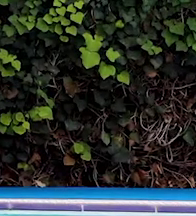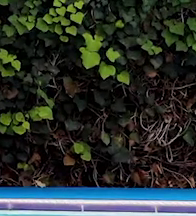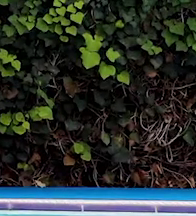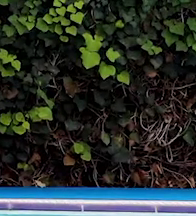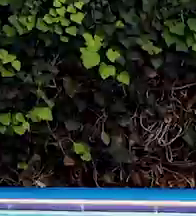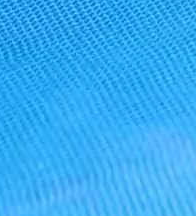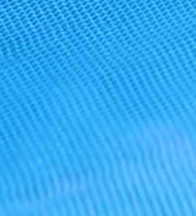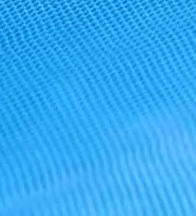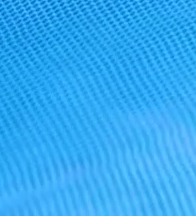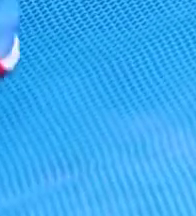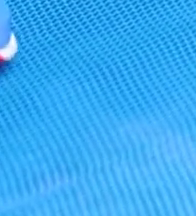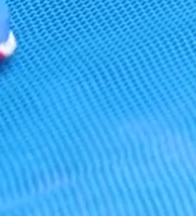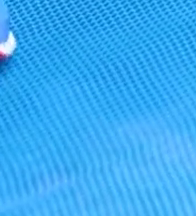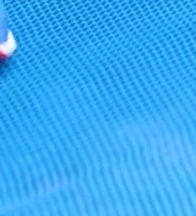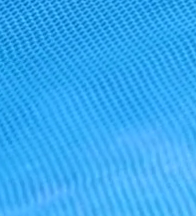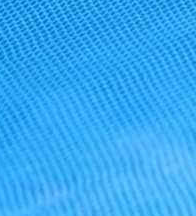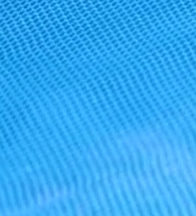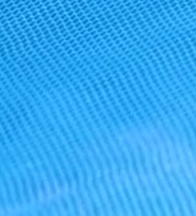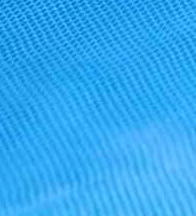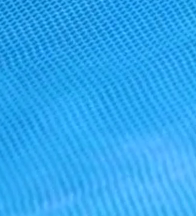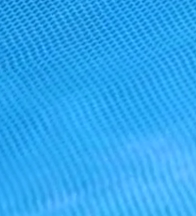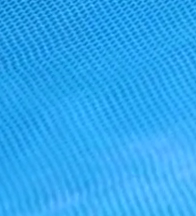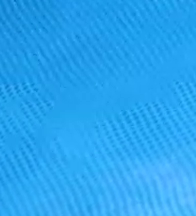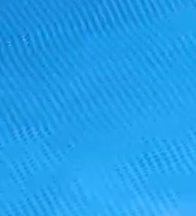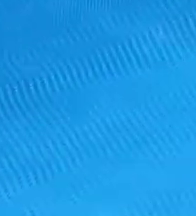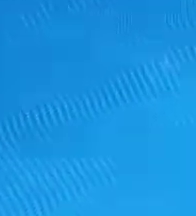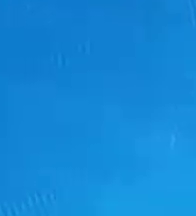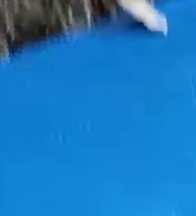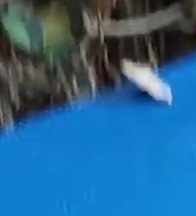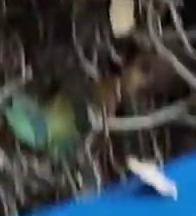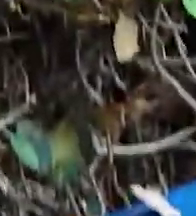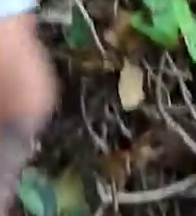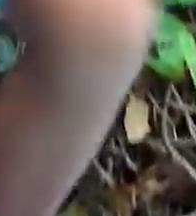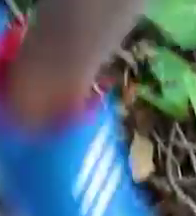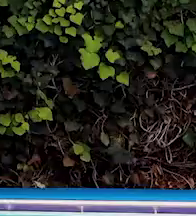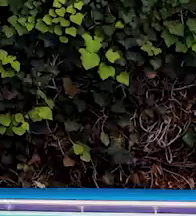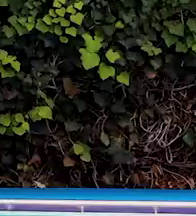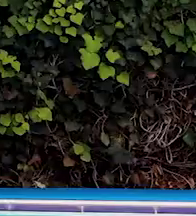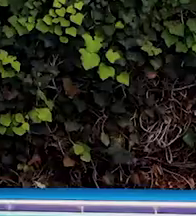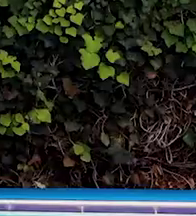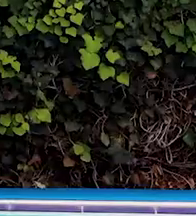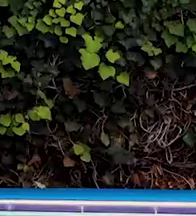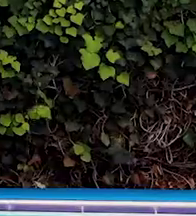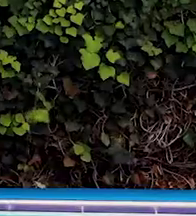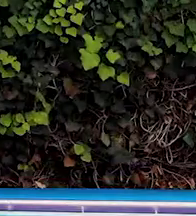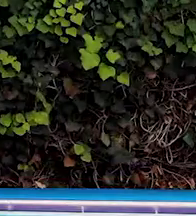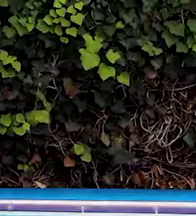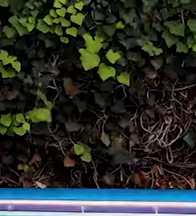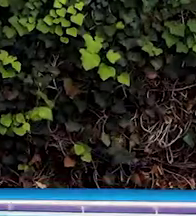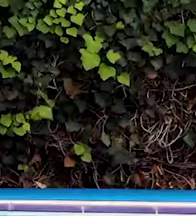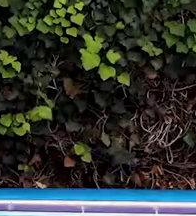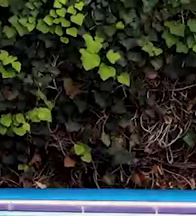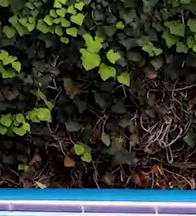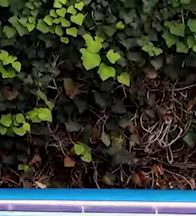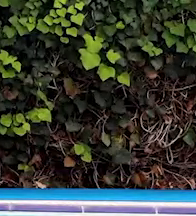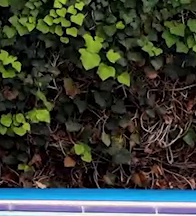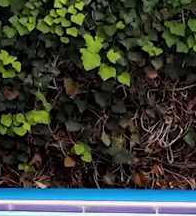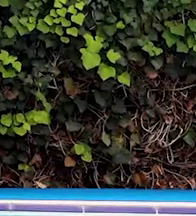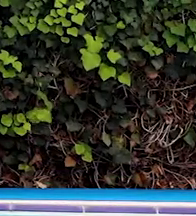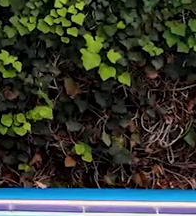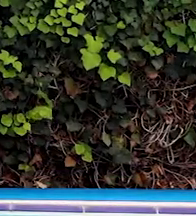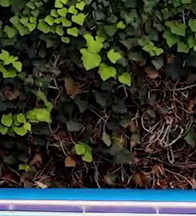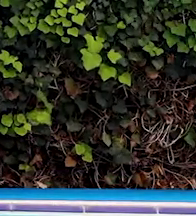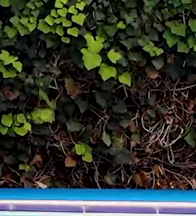Hago un poco más de espacio para que puedas levantar rodilla y mano derecha. Al mismo tiempo elevando el talón